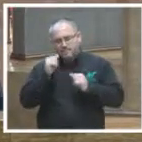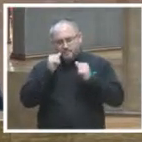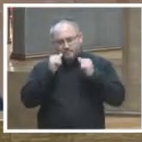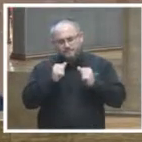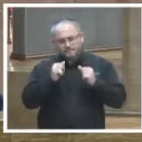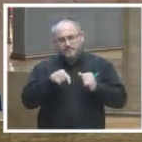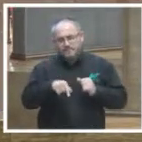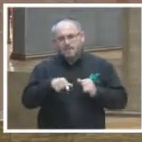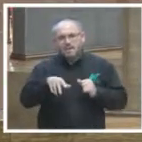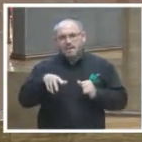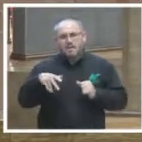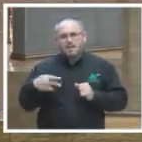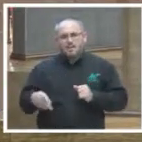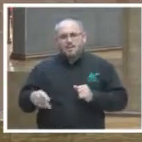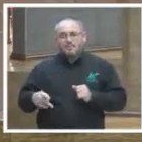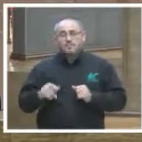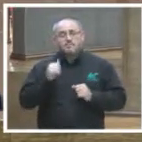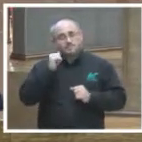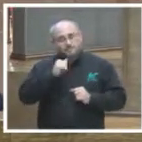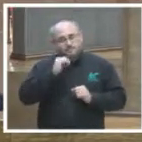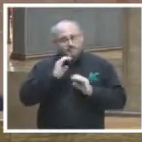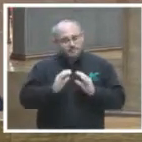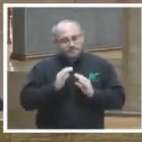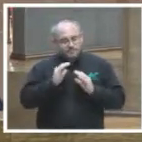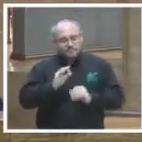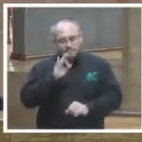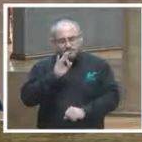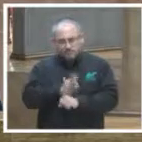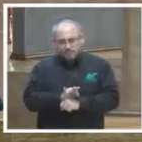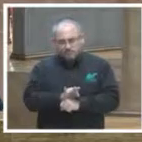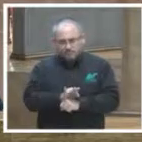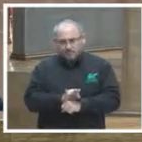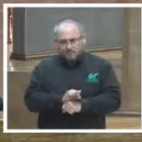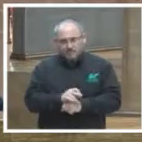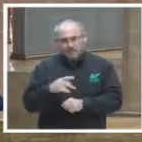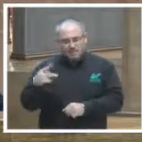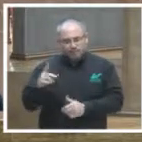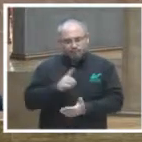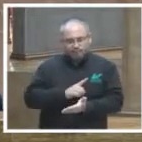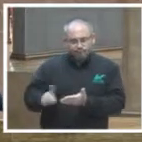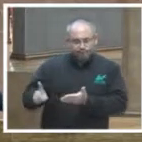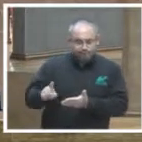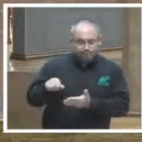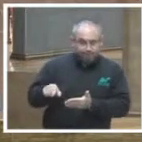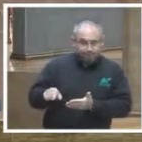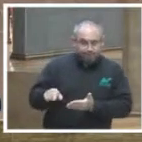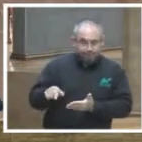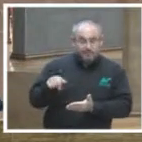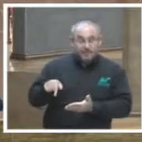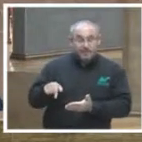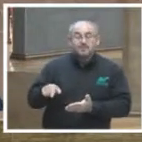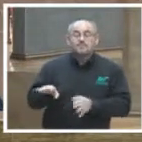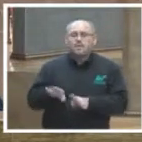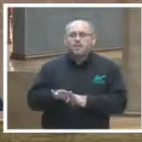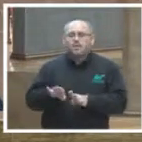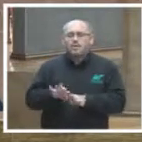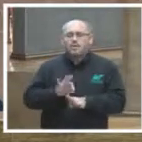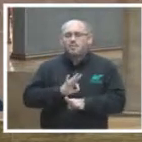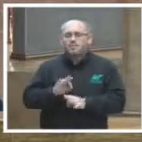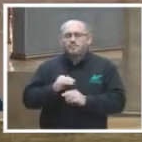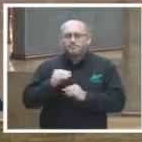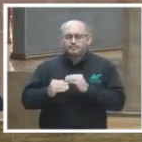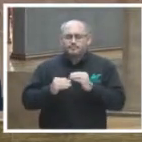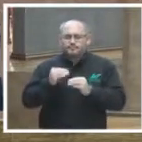ciudadanía, siempre con el cuidado y la protección de sus derechos y que éstas se traduzcan significativamente